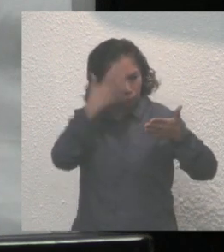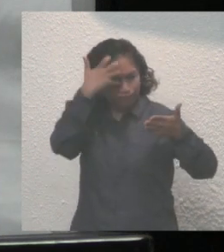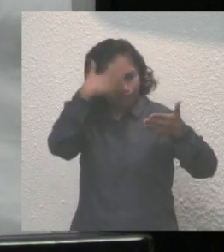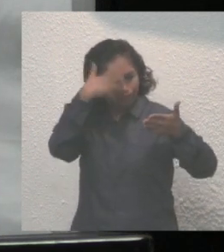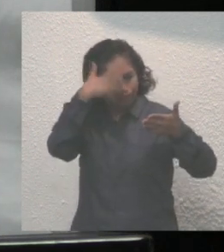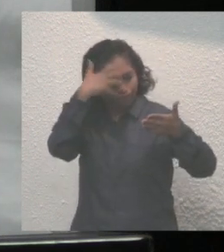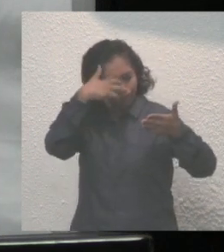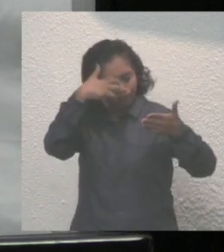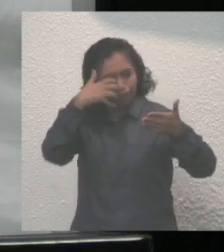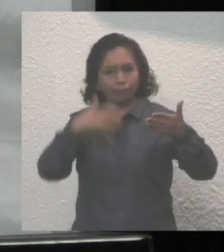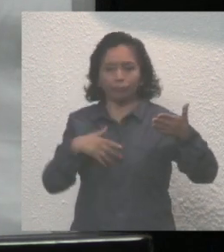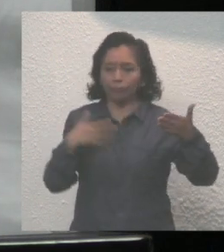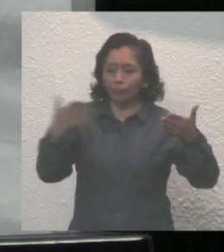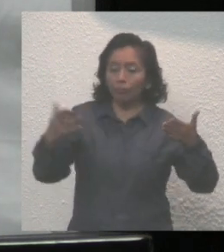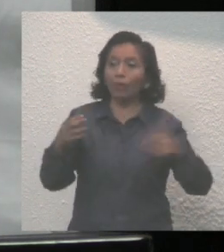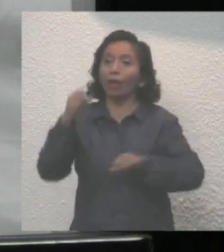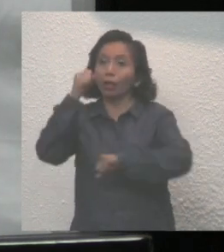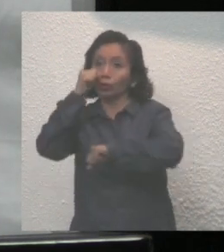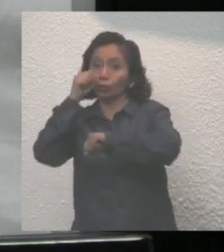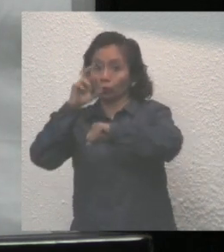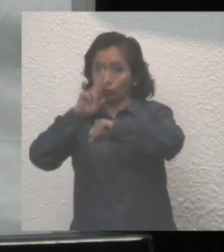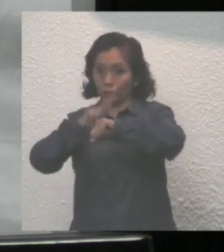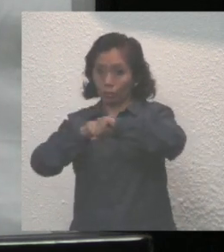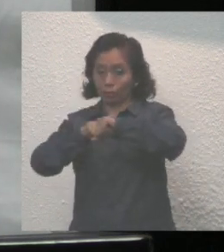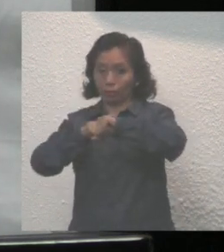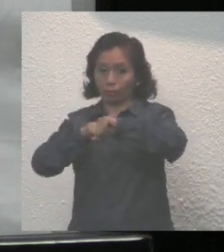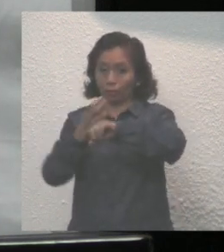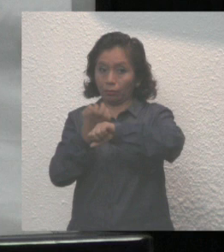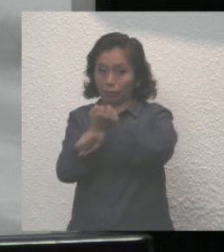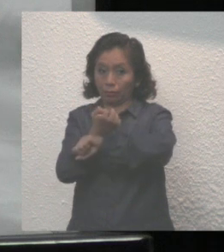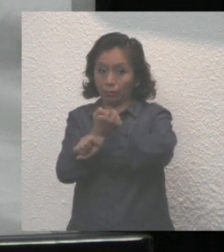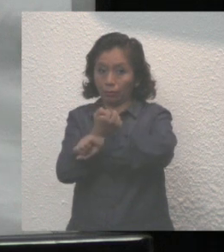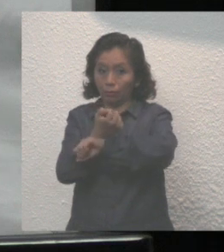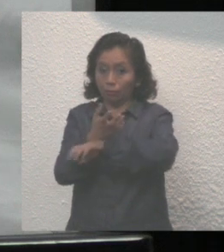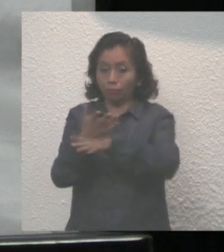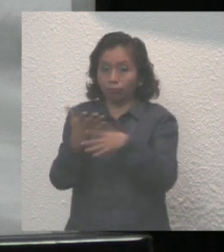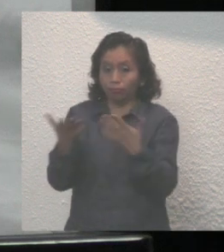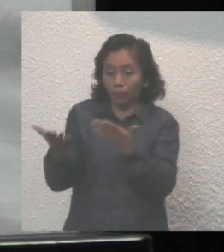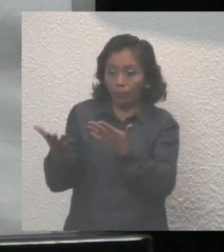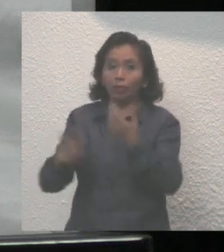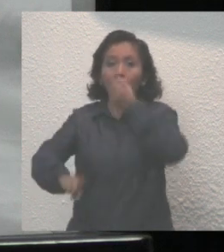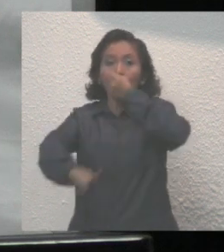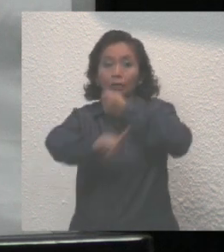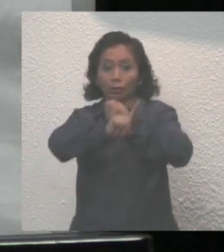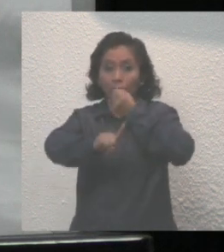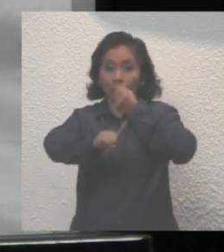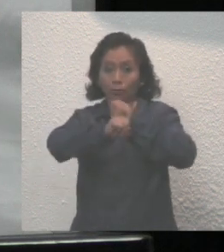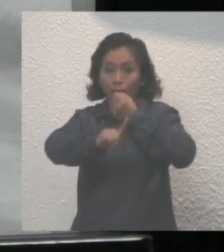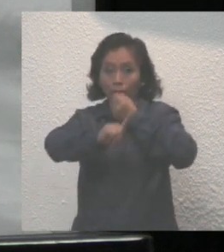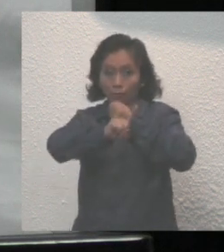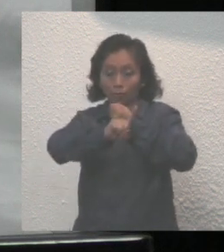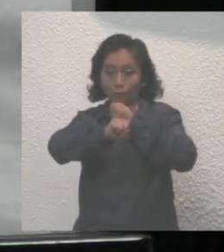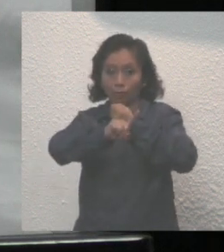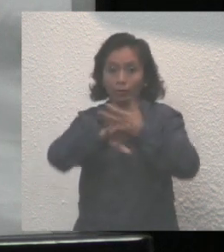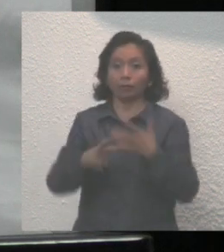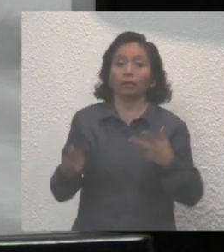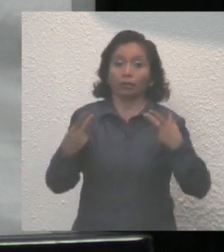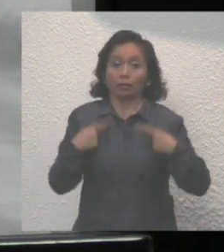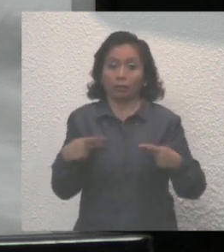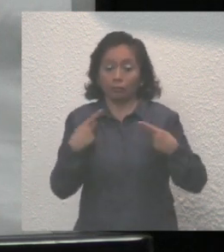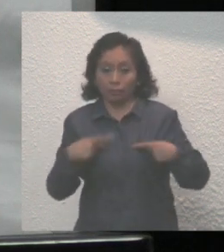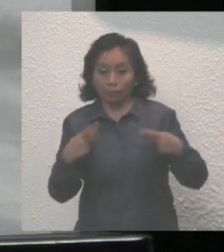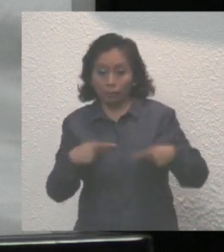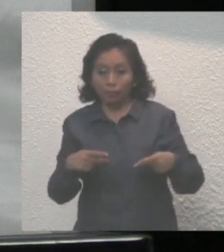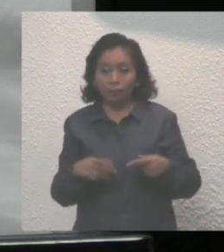respuesta de sus secretarios de Estado que nos den al respecto de la problemática que hemos escuchado de las y los ciudadanos